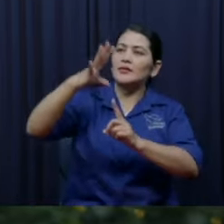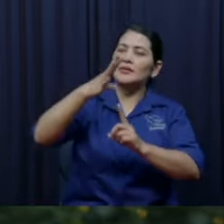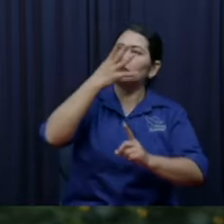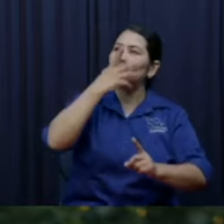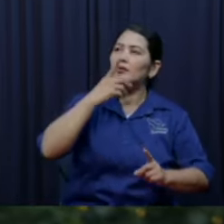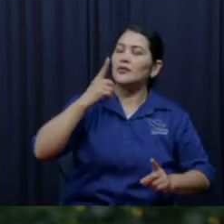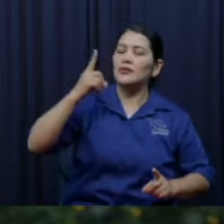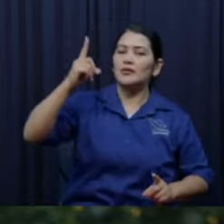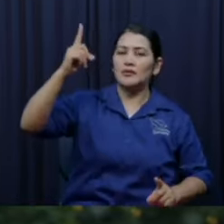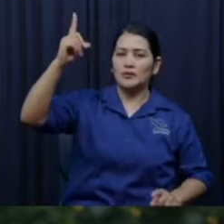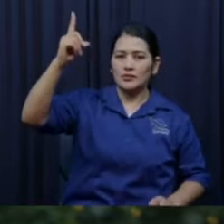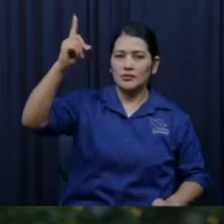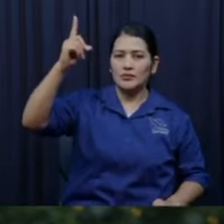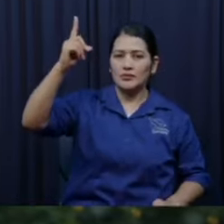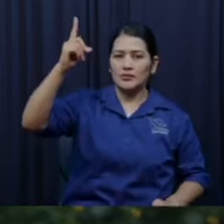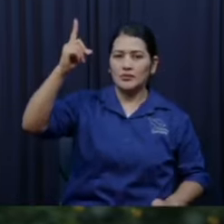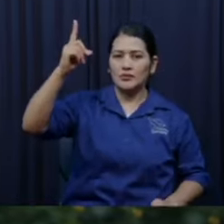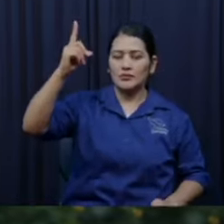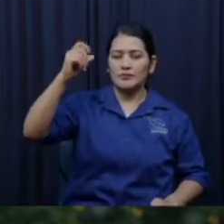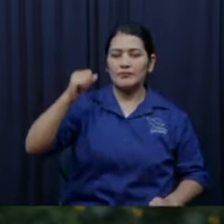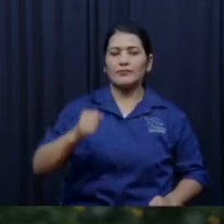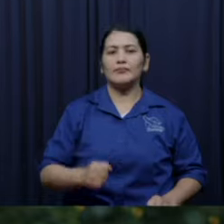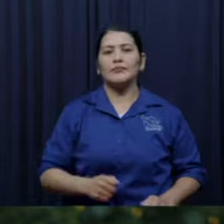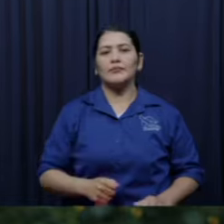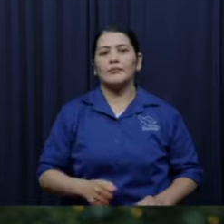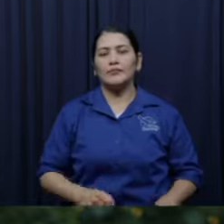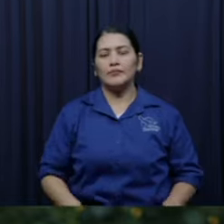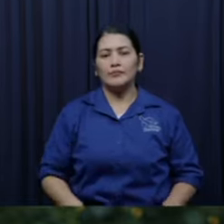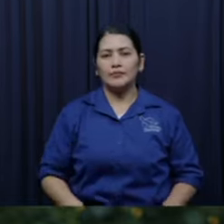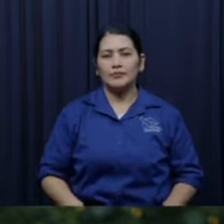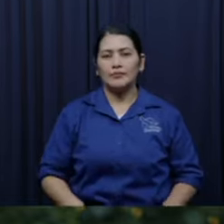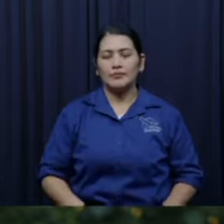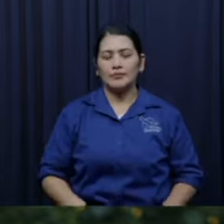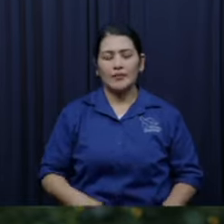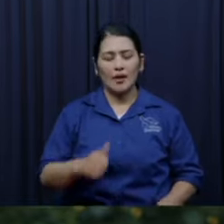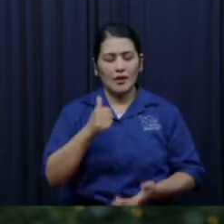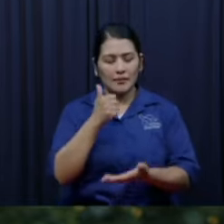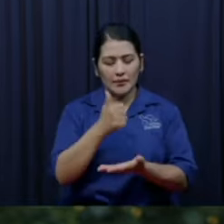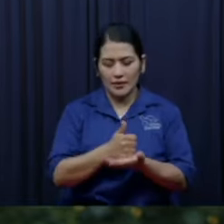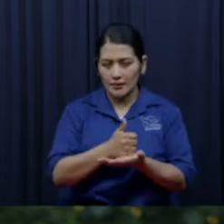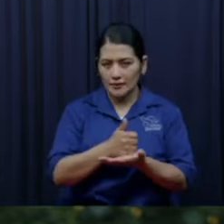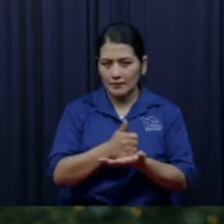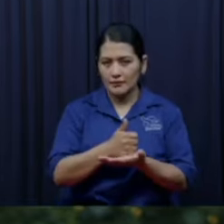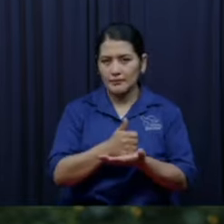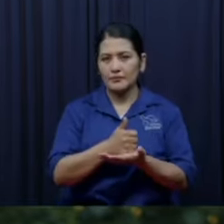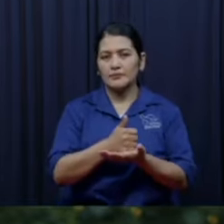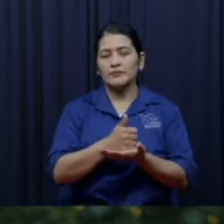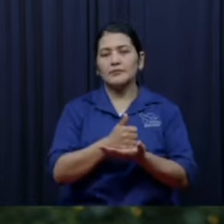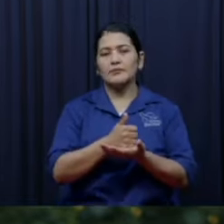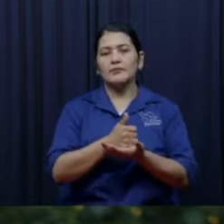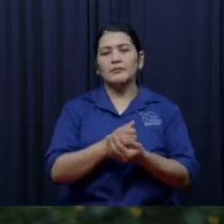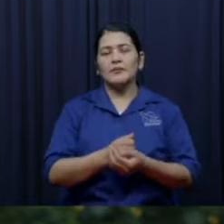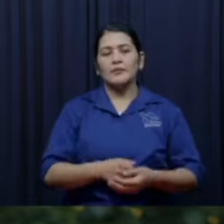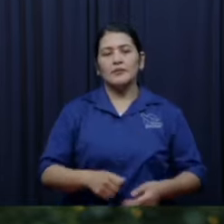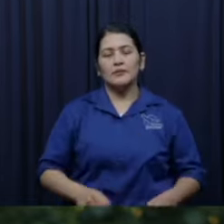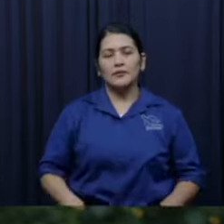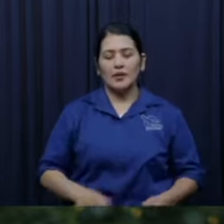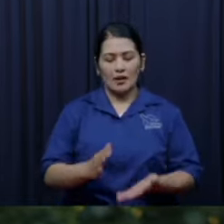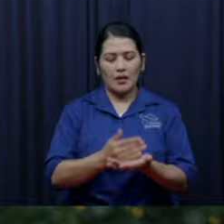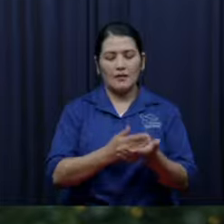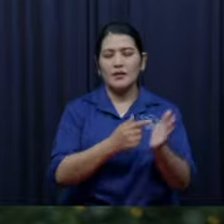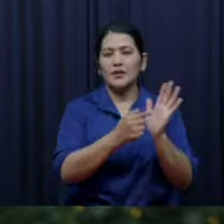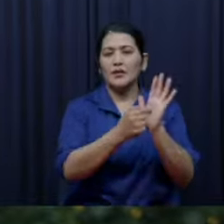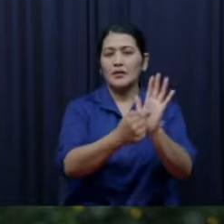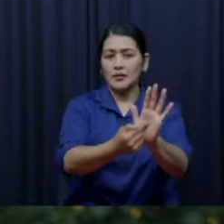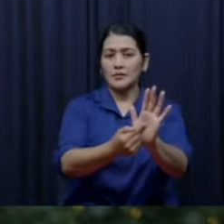hermano tu cónyuge es un tesoro que Dios te dio sabes que dice la Biblia que es